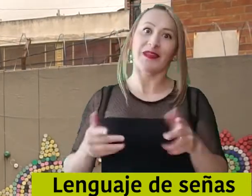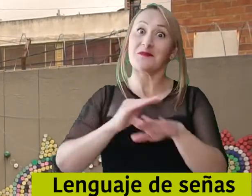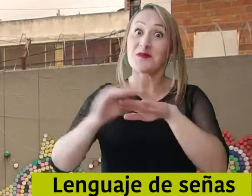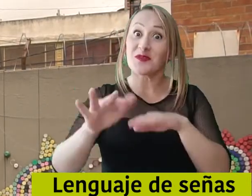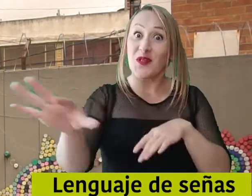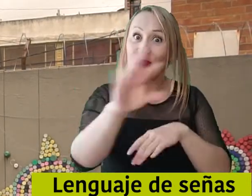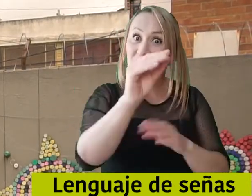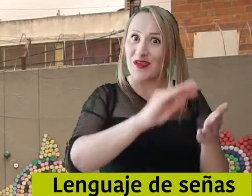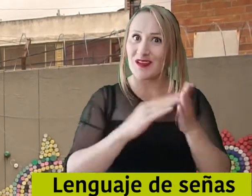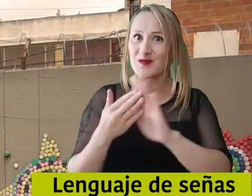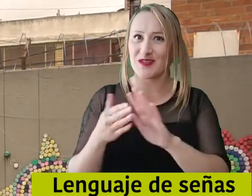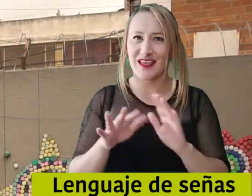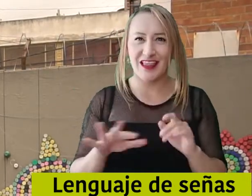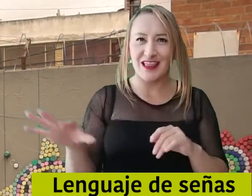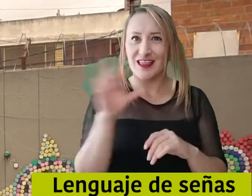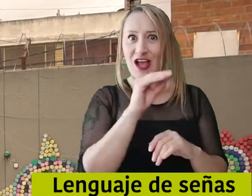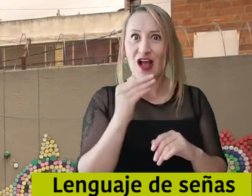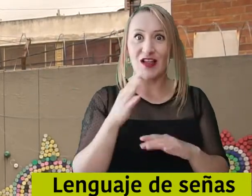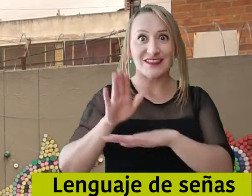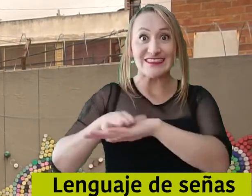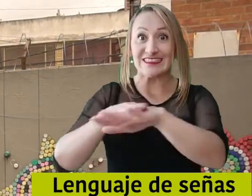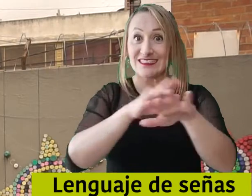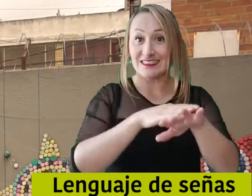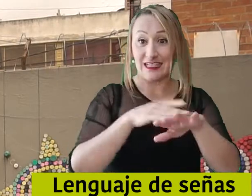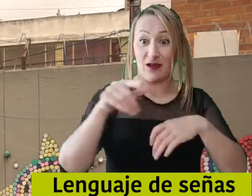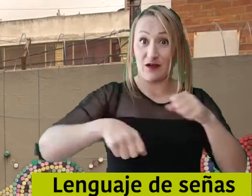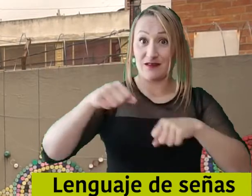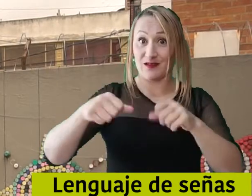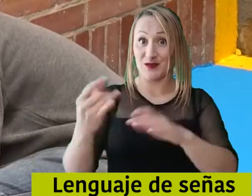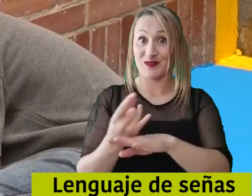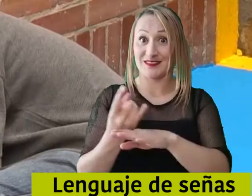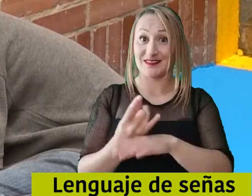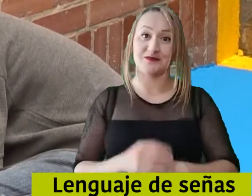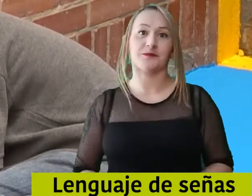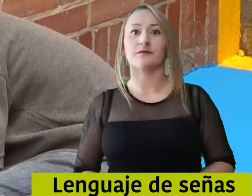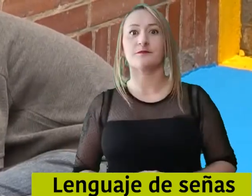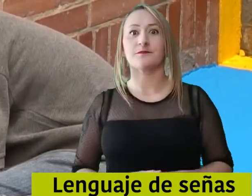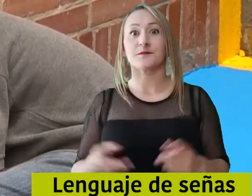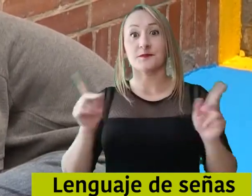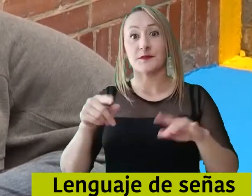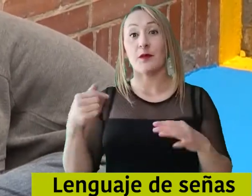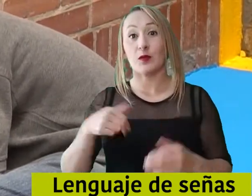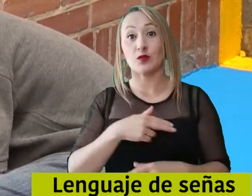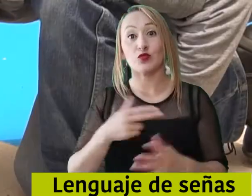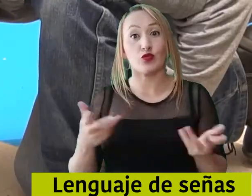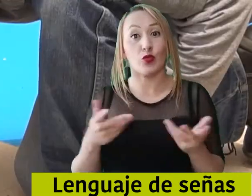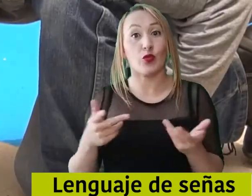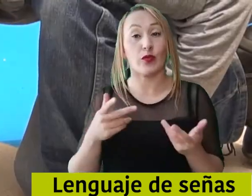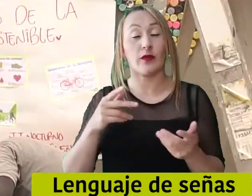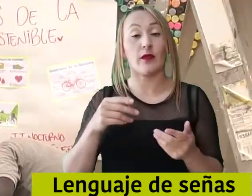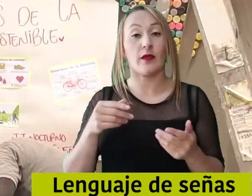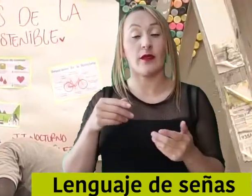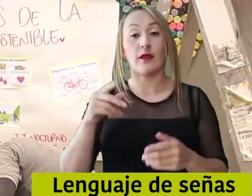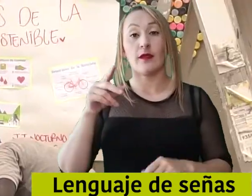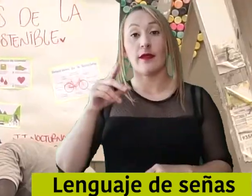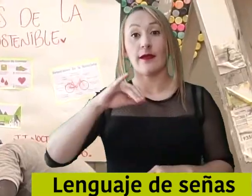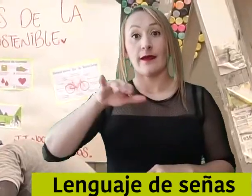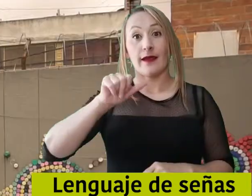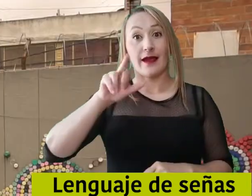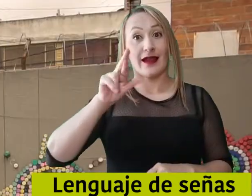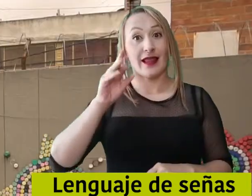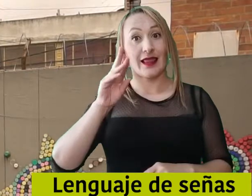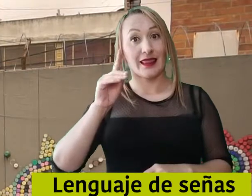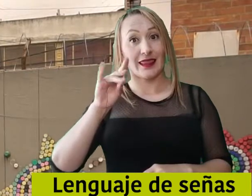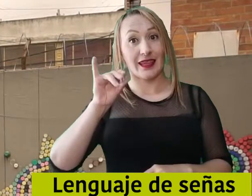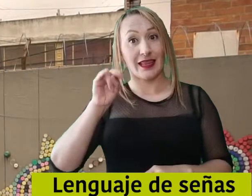adecuaciones locativas, tanto de señalización como de instalación de biciparqueaderos. Estamos buscando dejar las condiciones